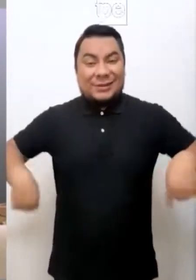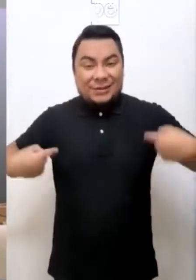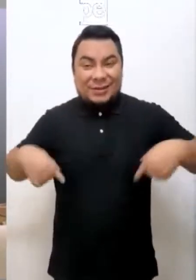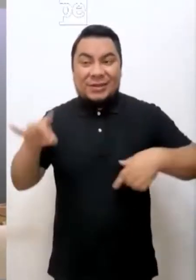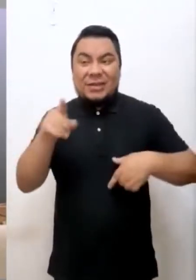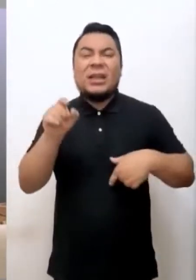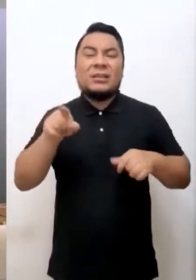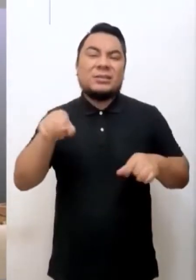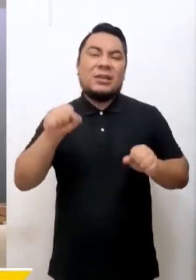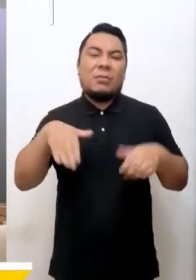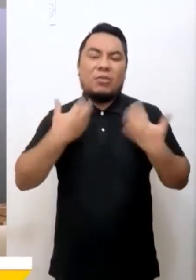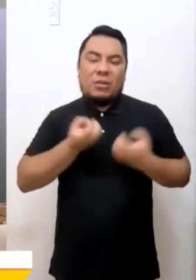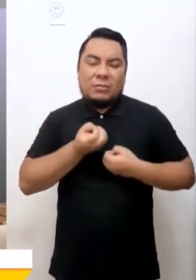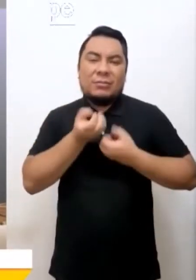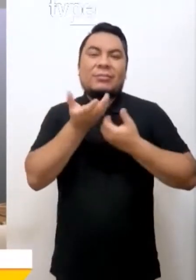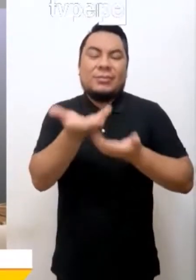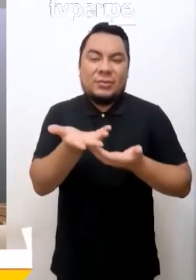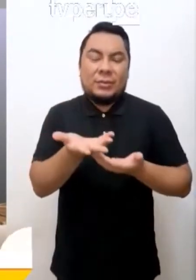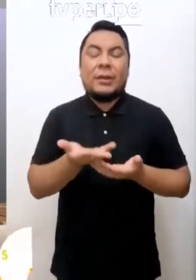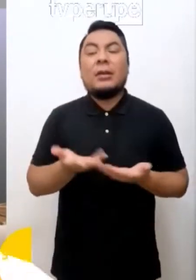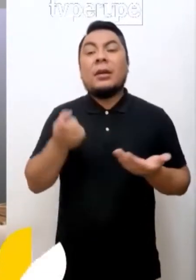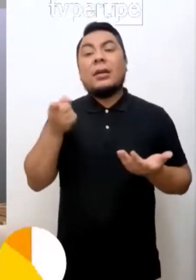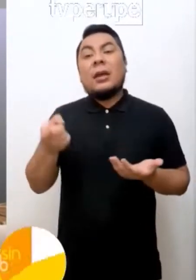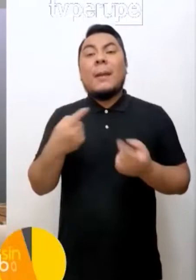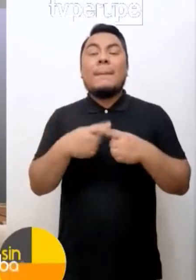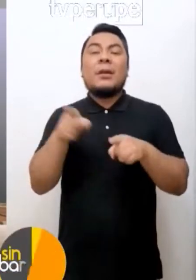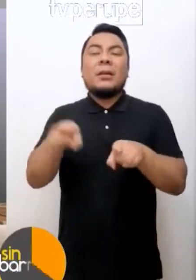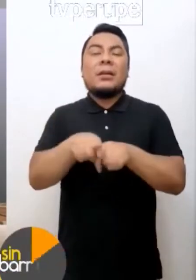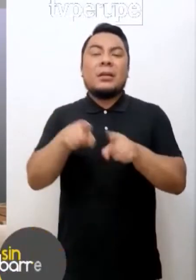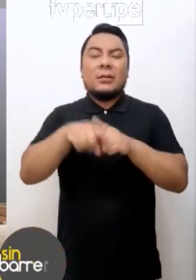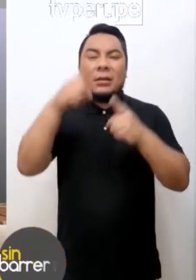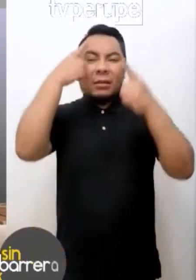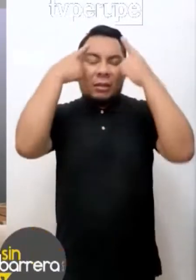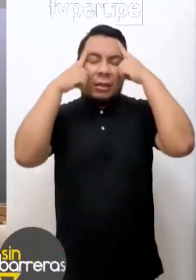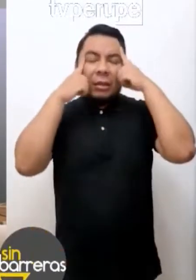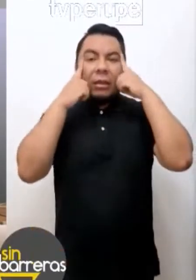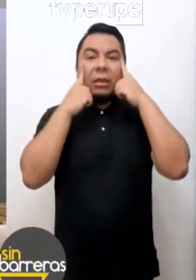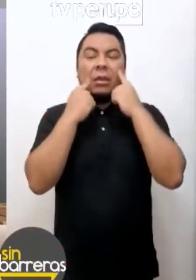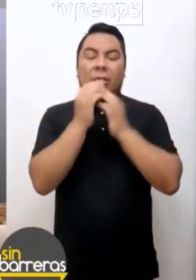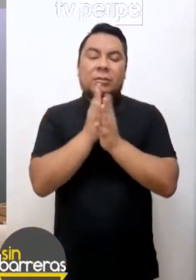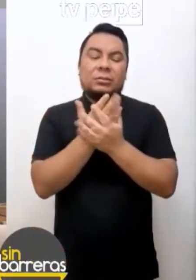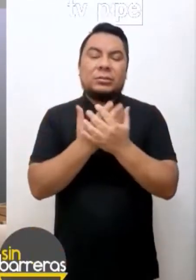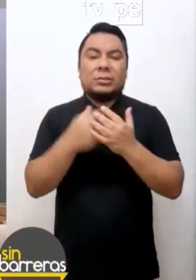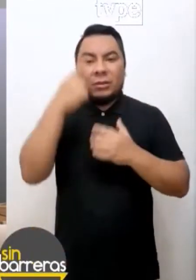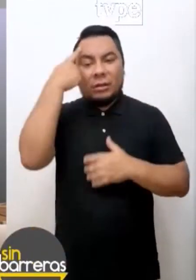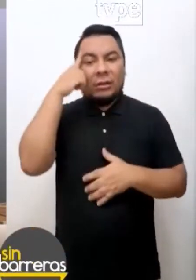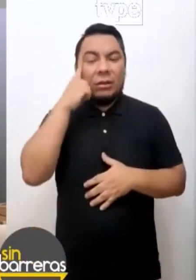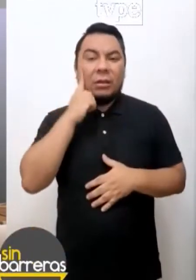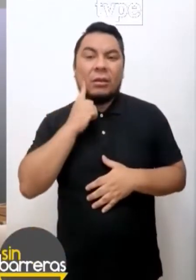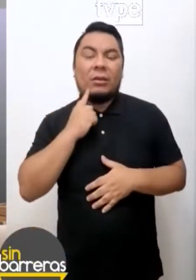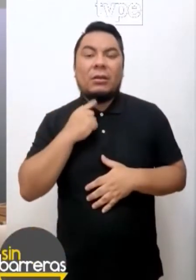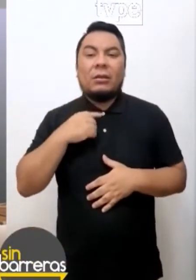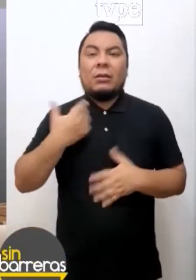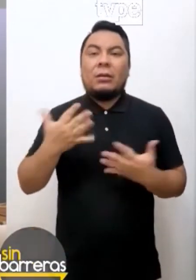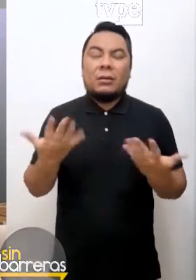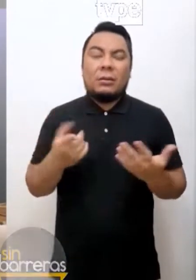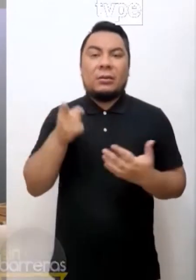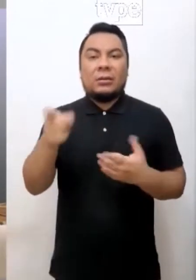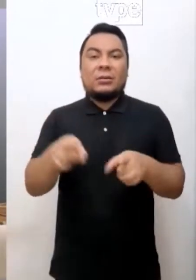discapacidad que sí puede expresar, muchas veces se presentan con sudoraciones en manos, dolores de cabeza,